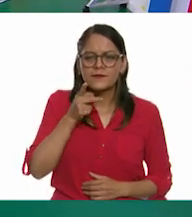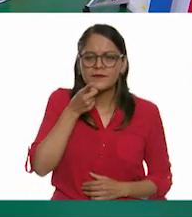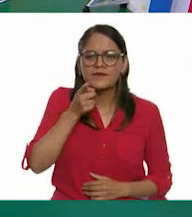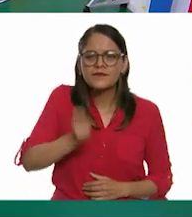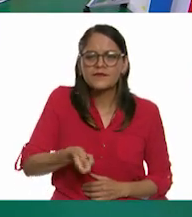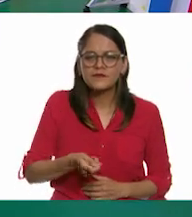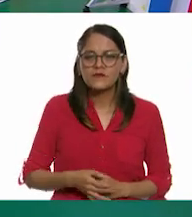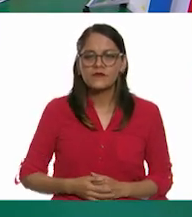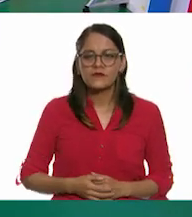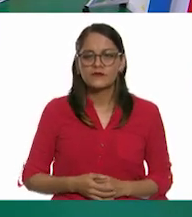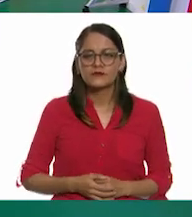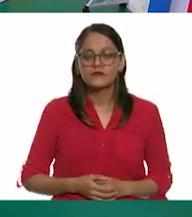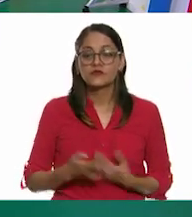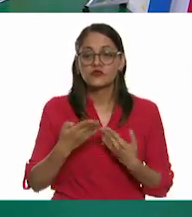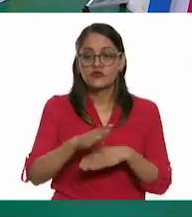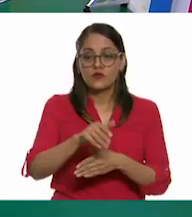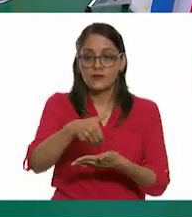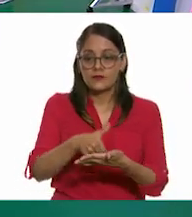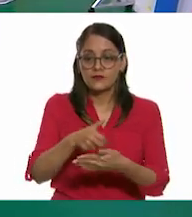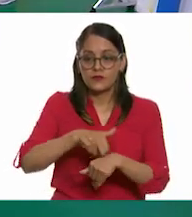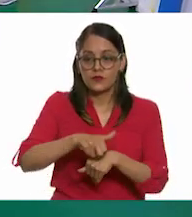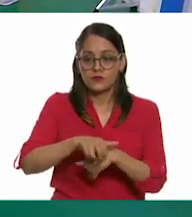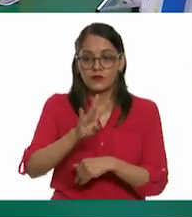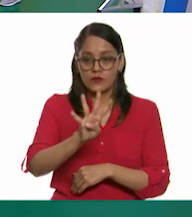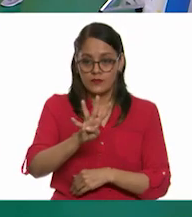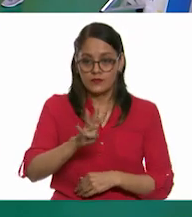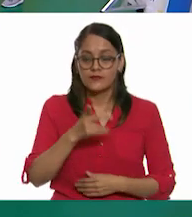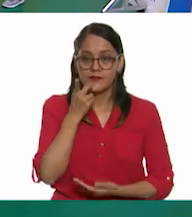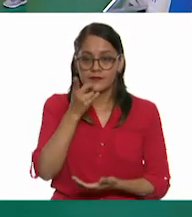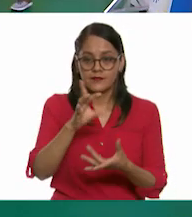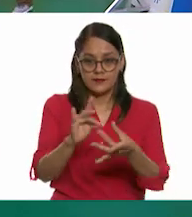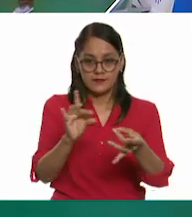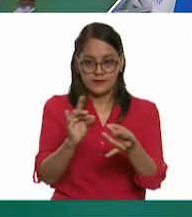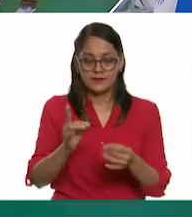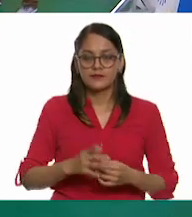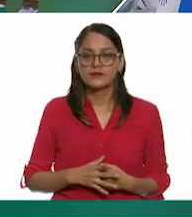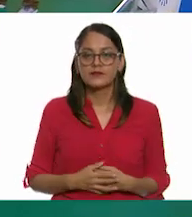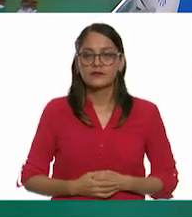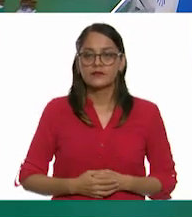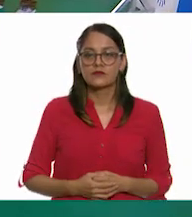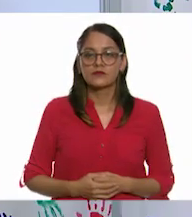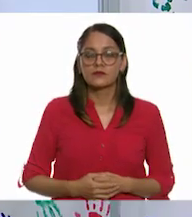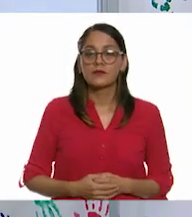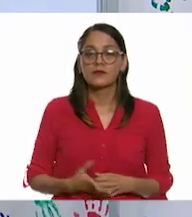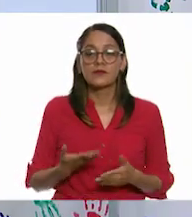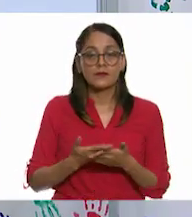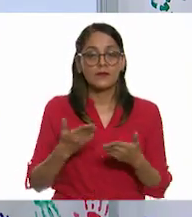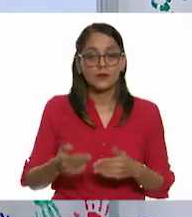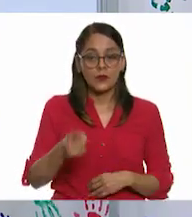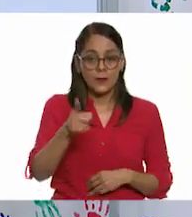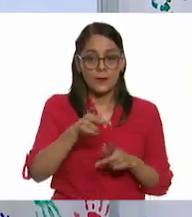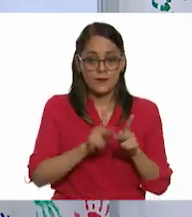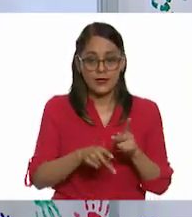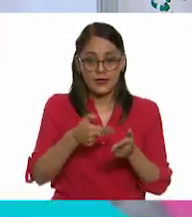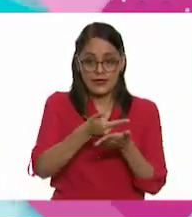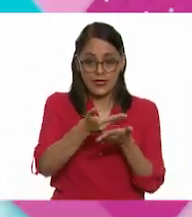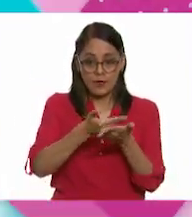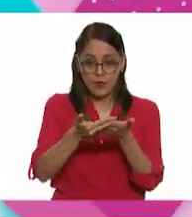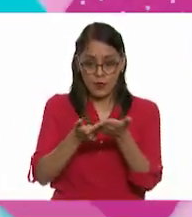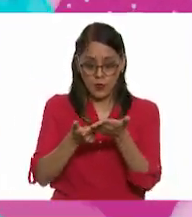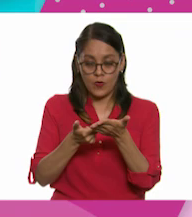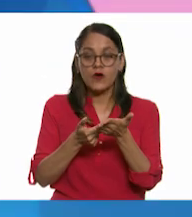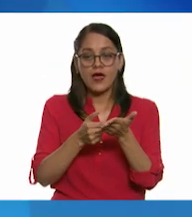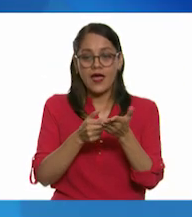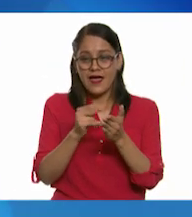dice. El sobre número cuatro nos dice lo siguiente. A ver. Completa la parte del dibujo que hace falta,